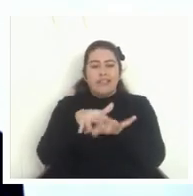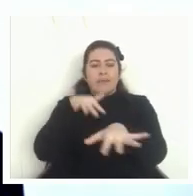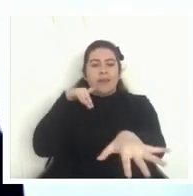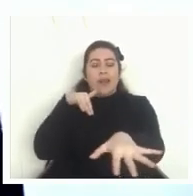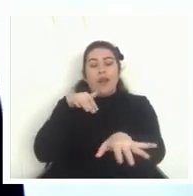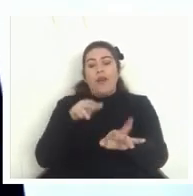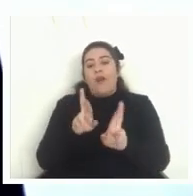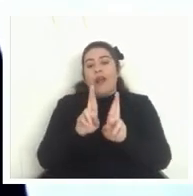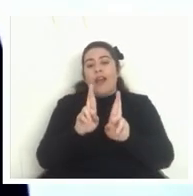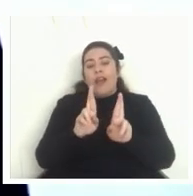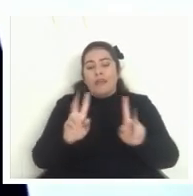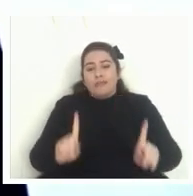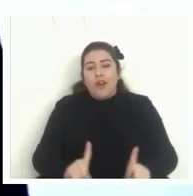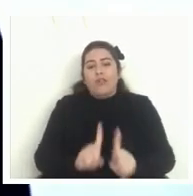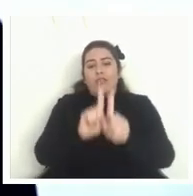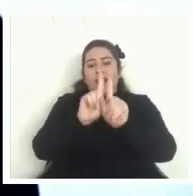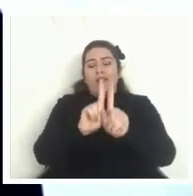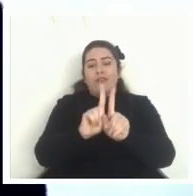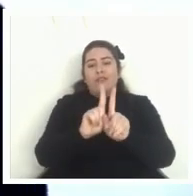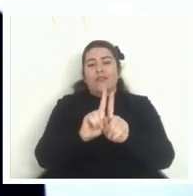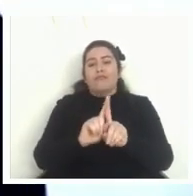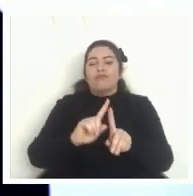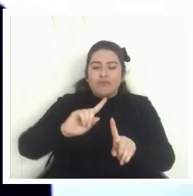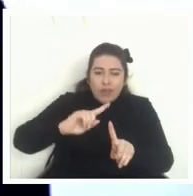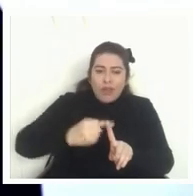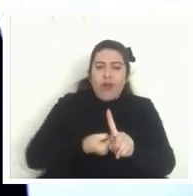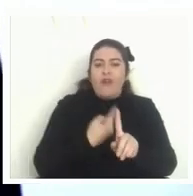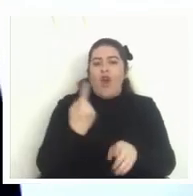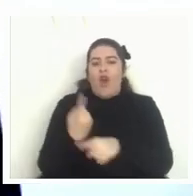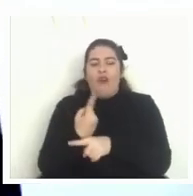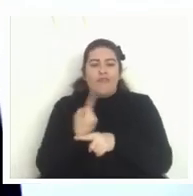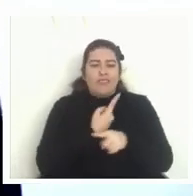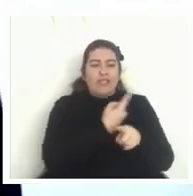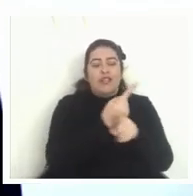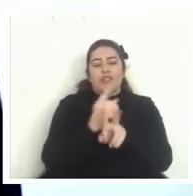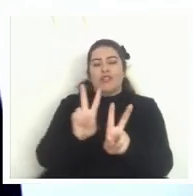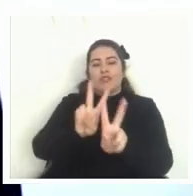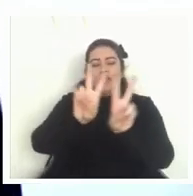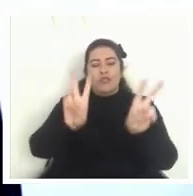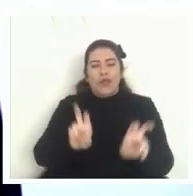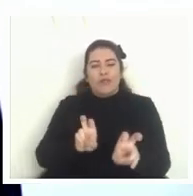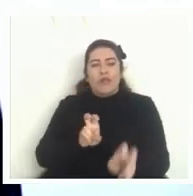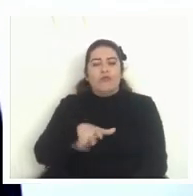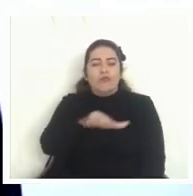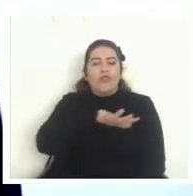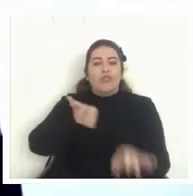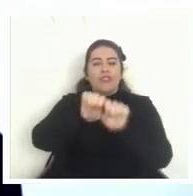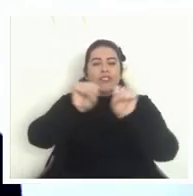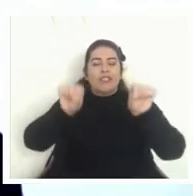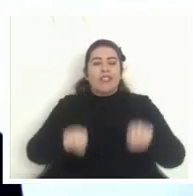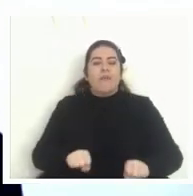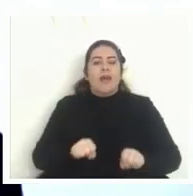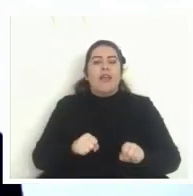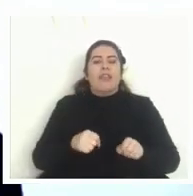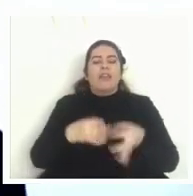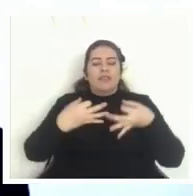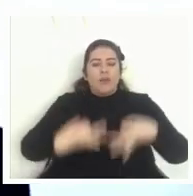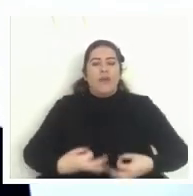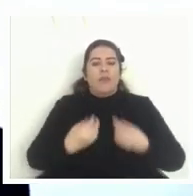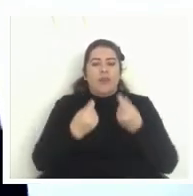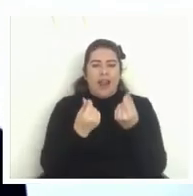prontamente en otra de estas conversaciones respecto de nuestro sistema de aseguramiento de la calidad muchas gracias